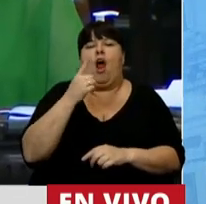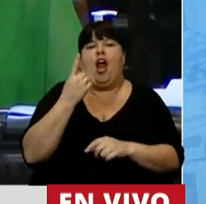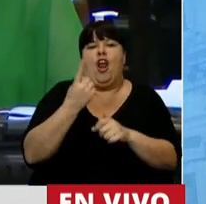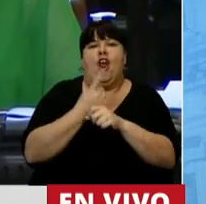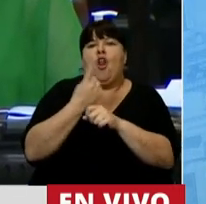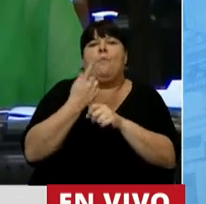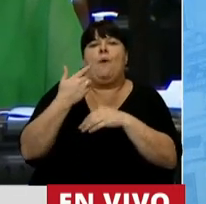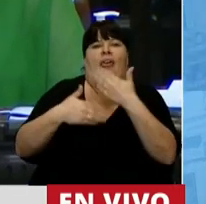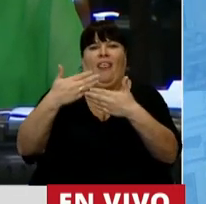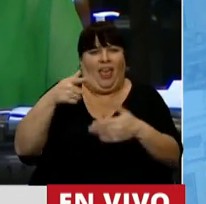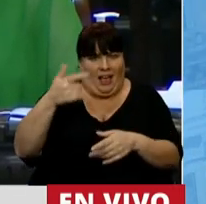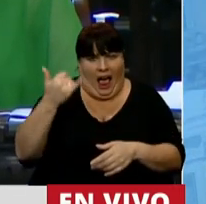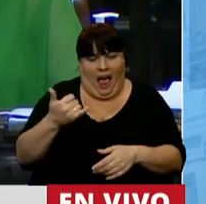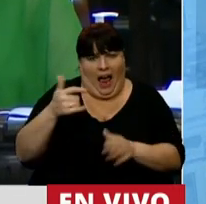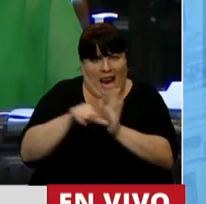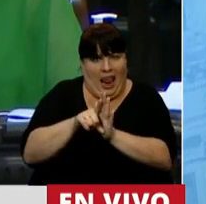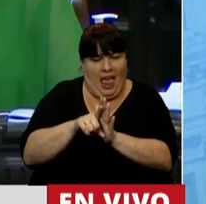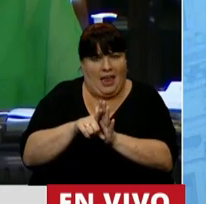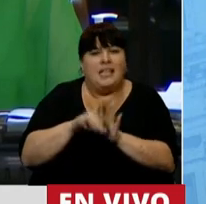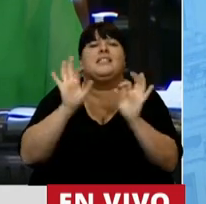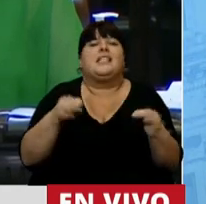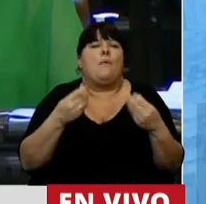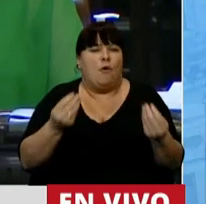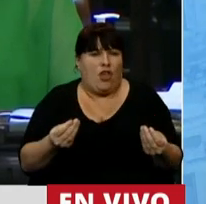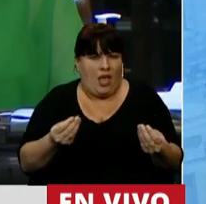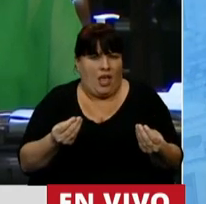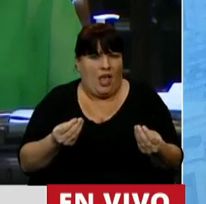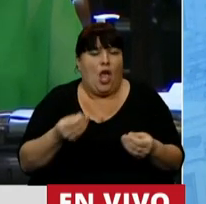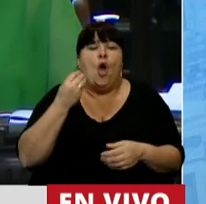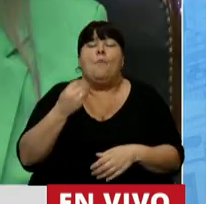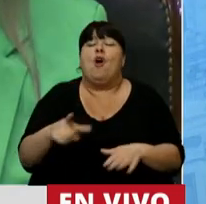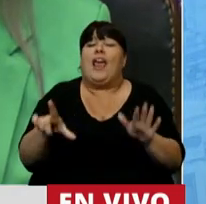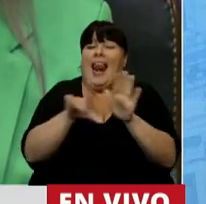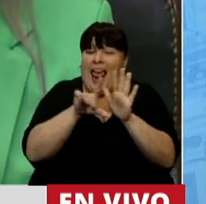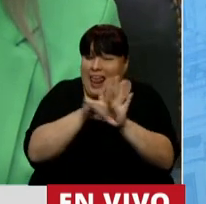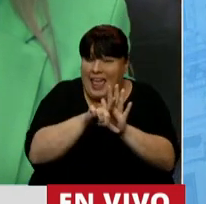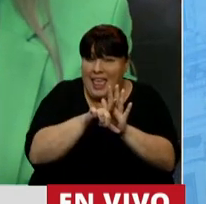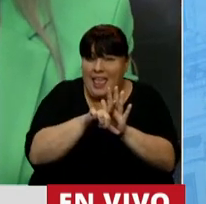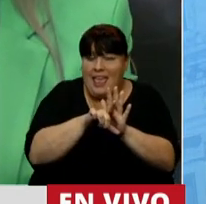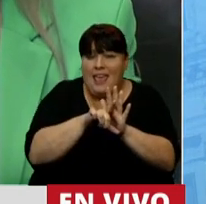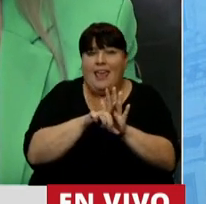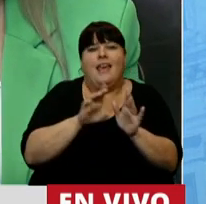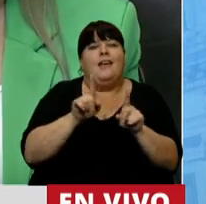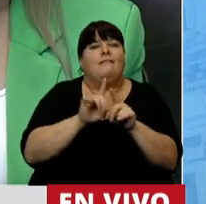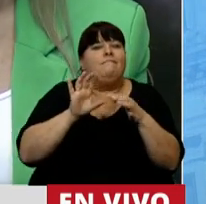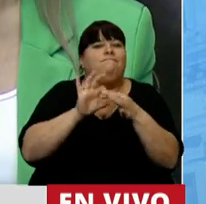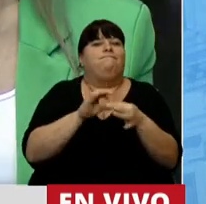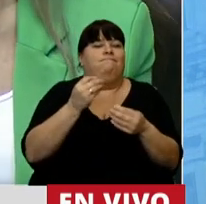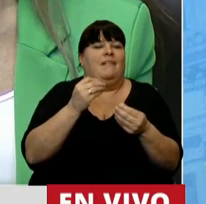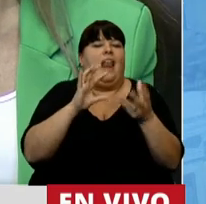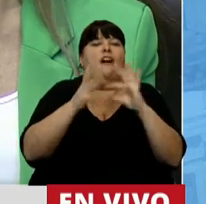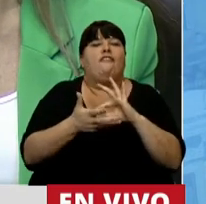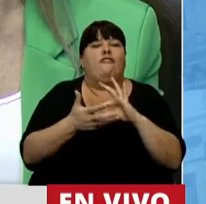era legal. ¿Saben por qué? Porque la legalidad hunde sus raíces en los